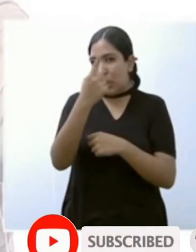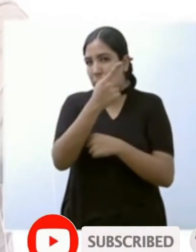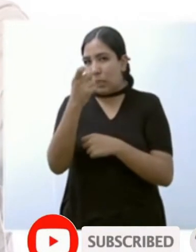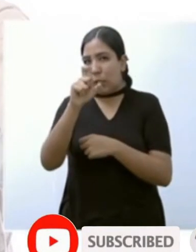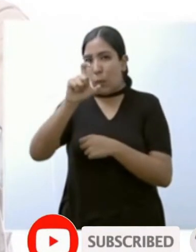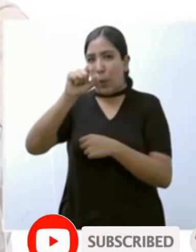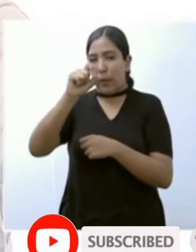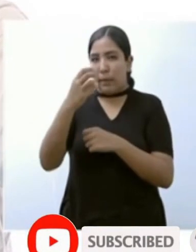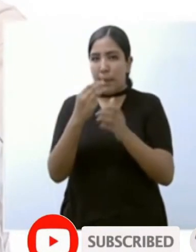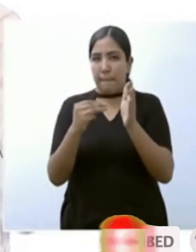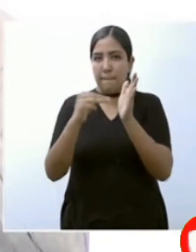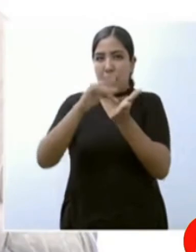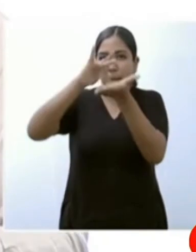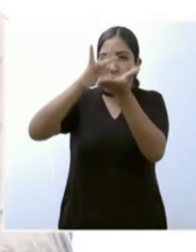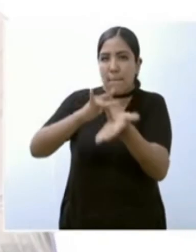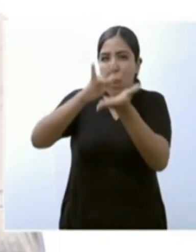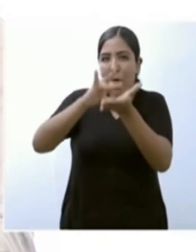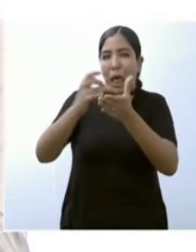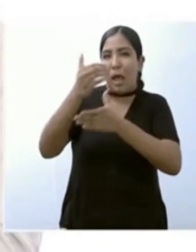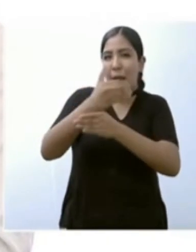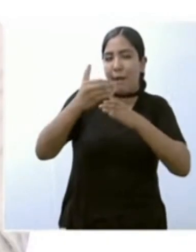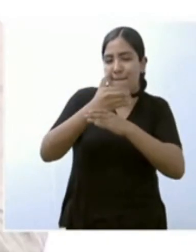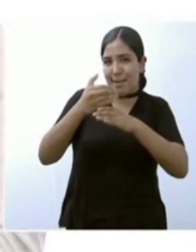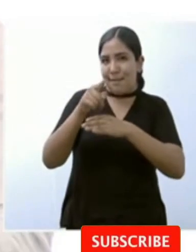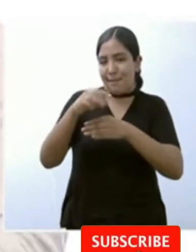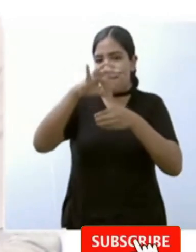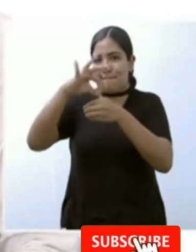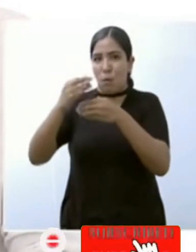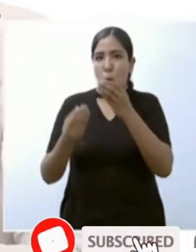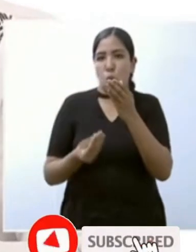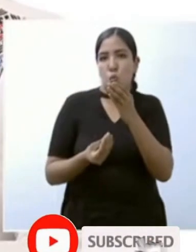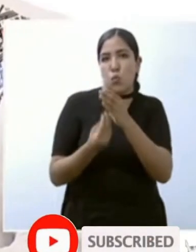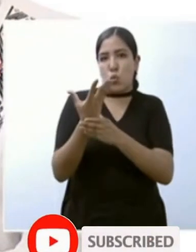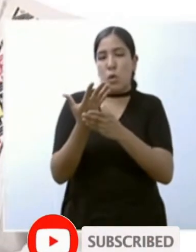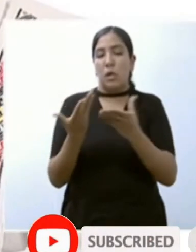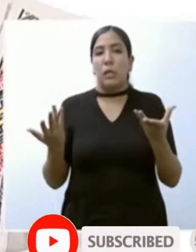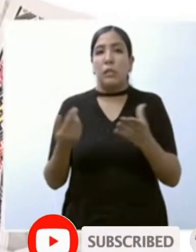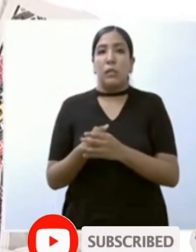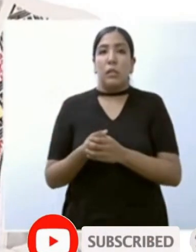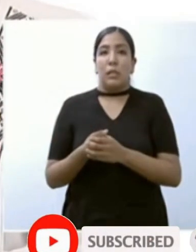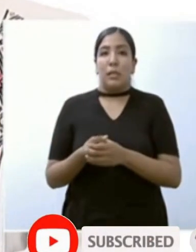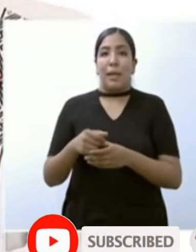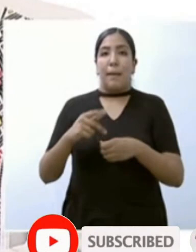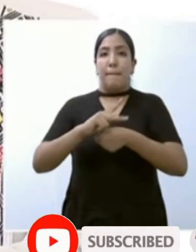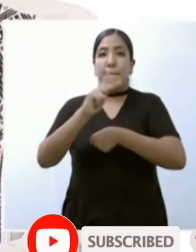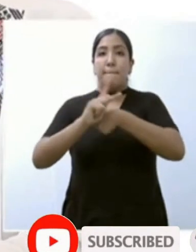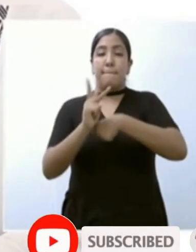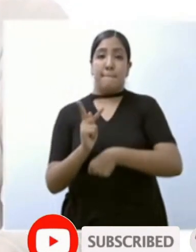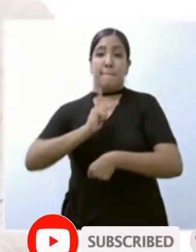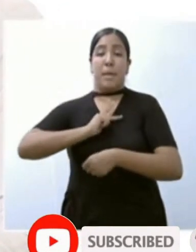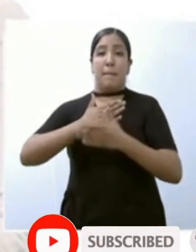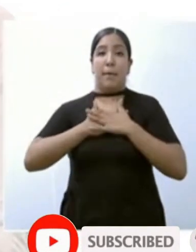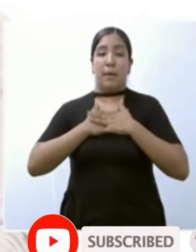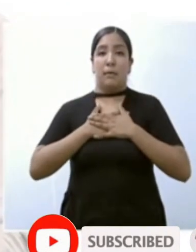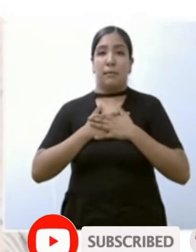toneladas de café dice que se producen en mi país y le